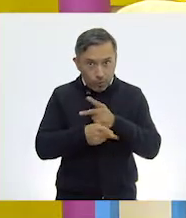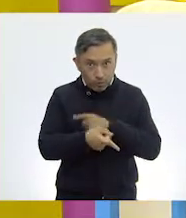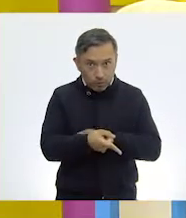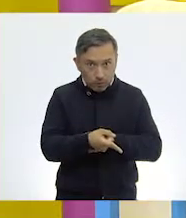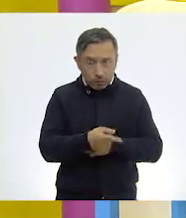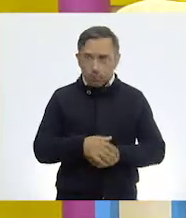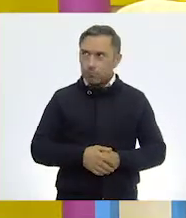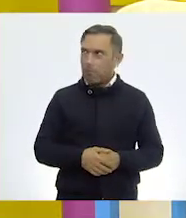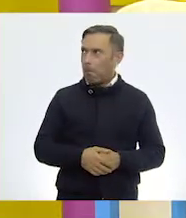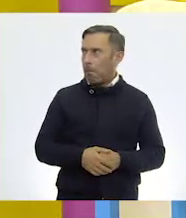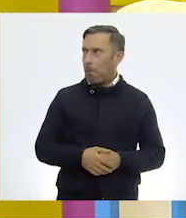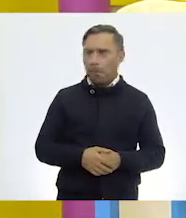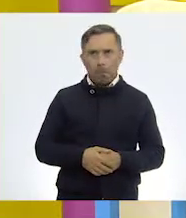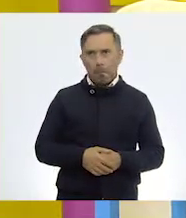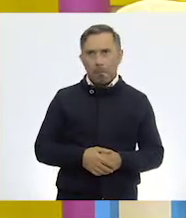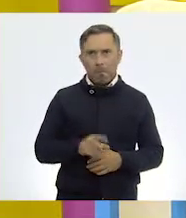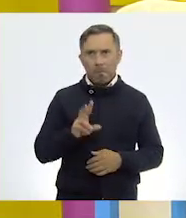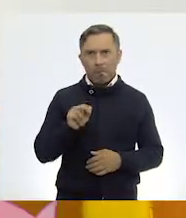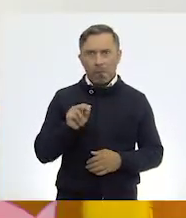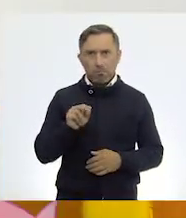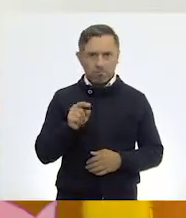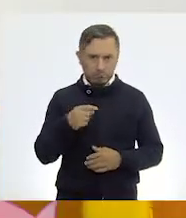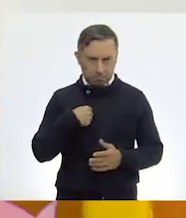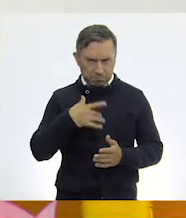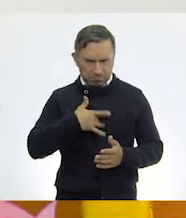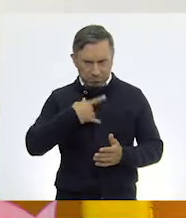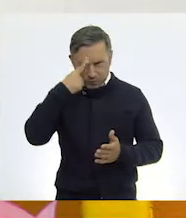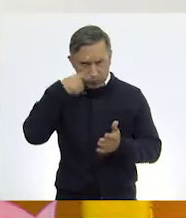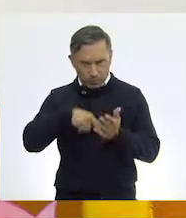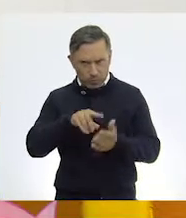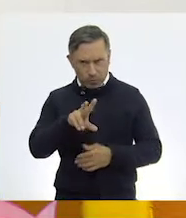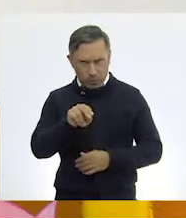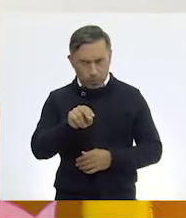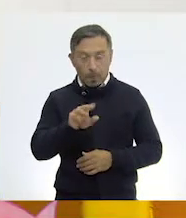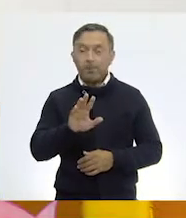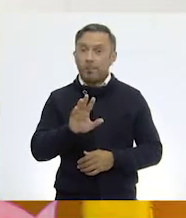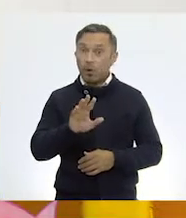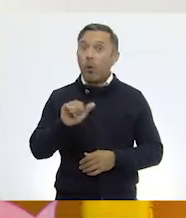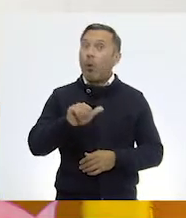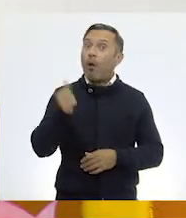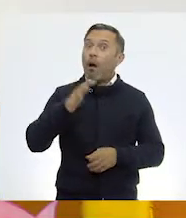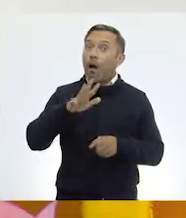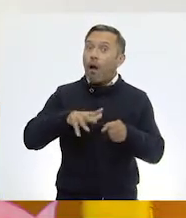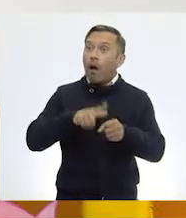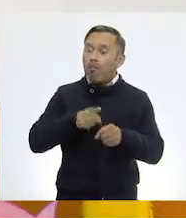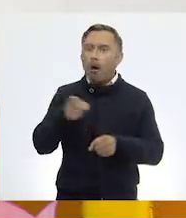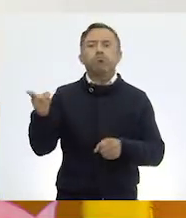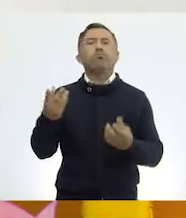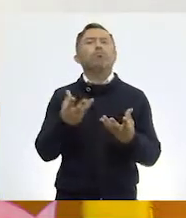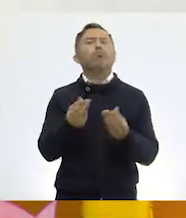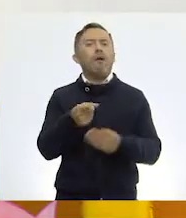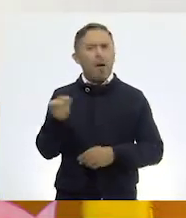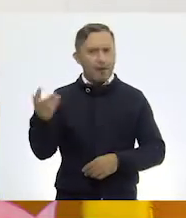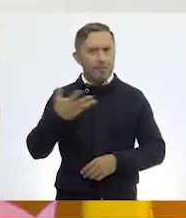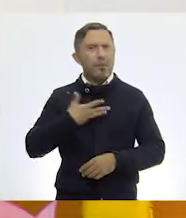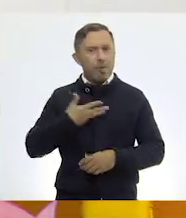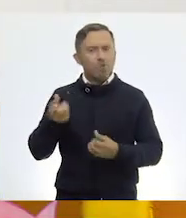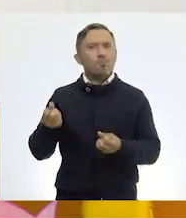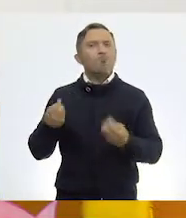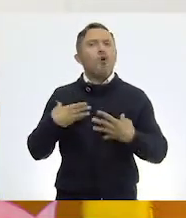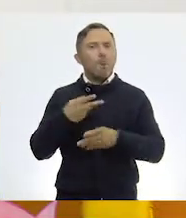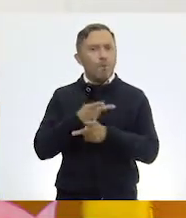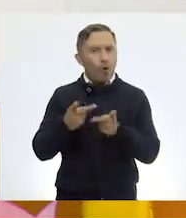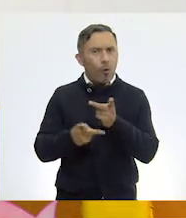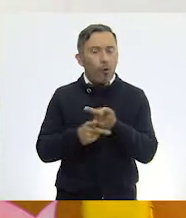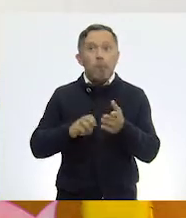No, ¿verdad? Yo creo que no. Pero hay muchos animales que sí proveen esos derivados. Por ejemplo, la